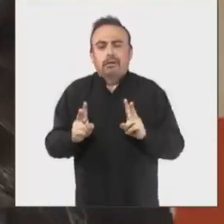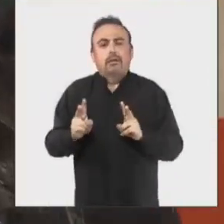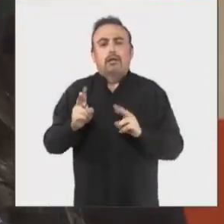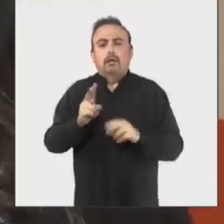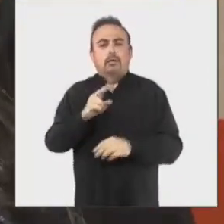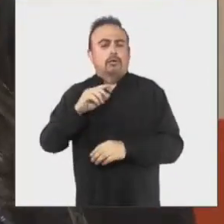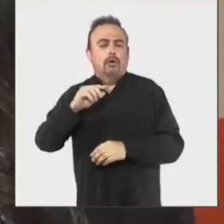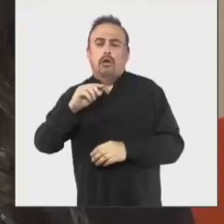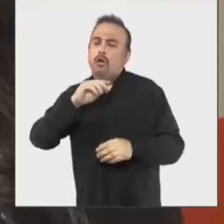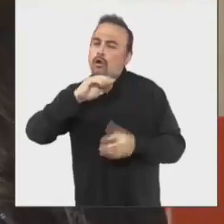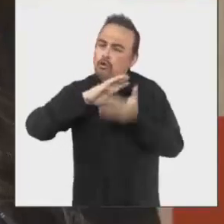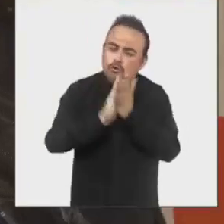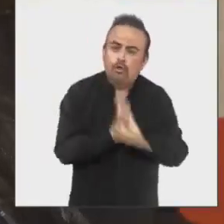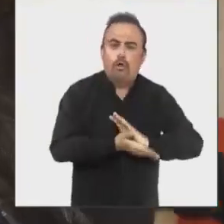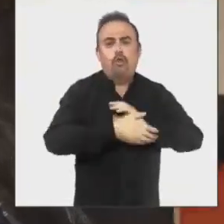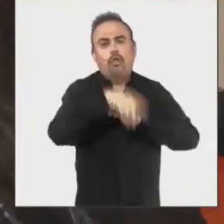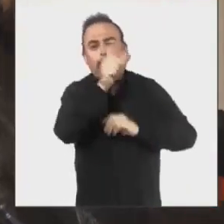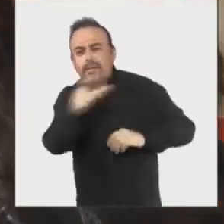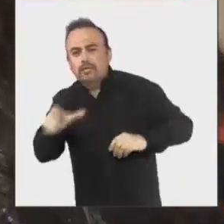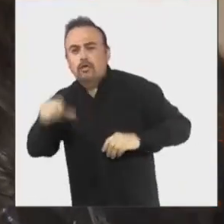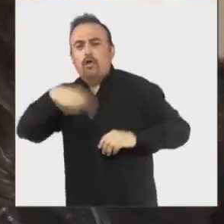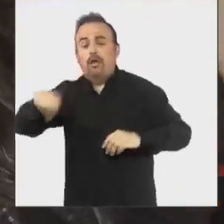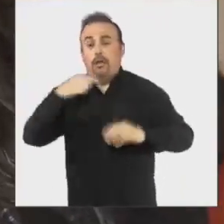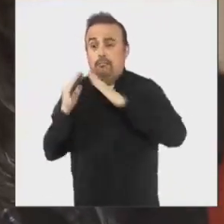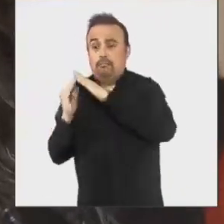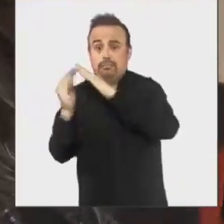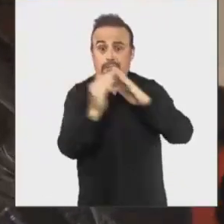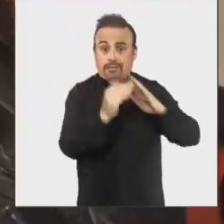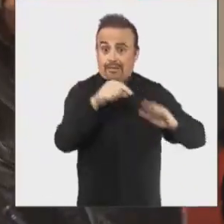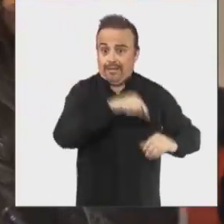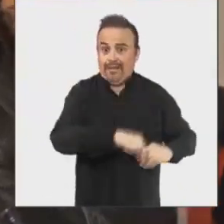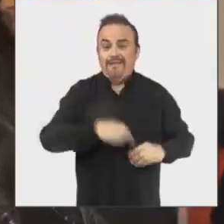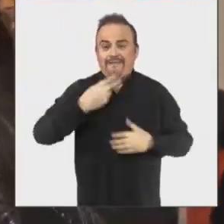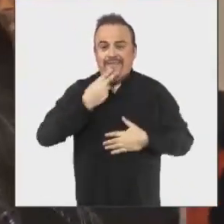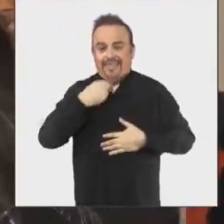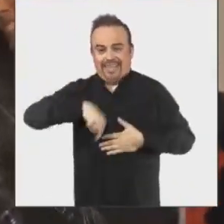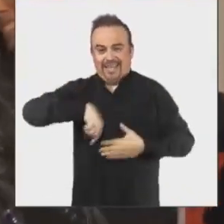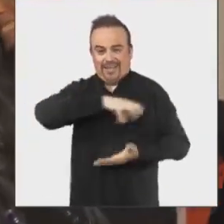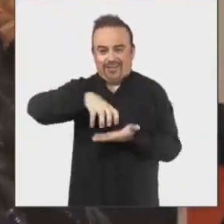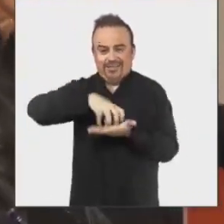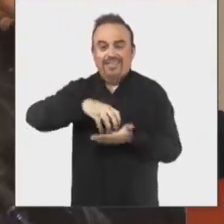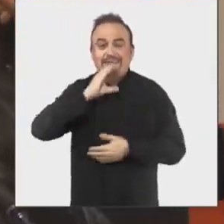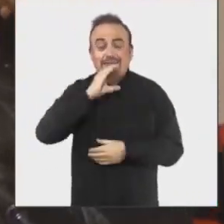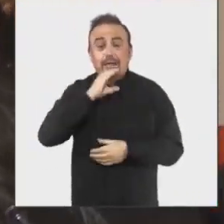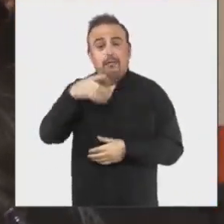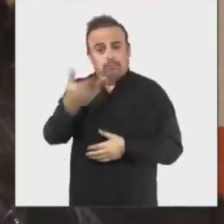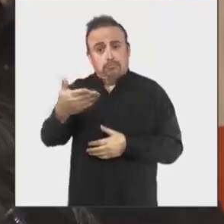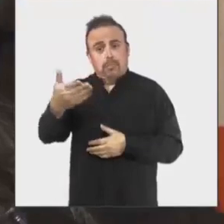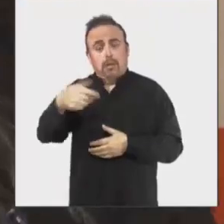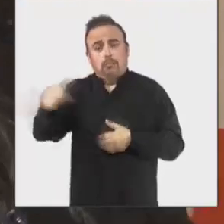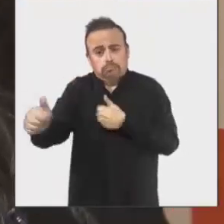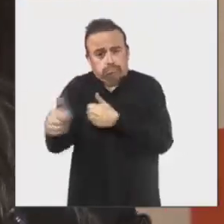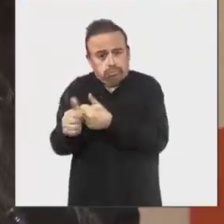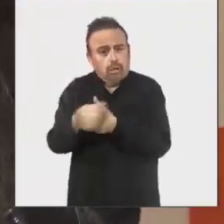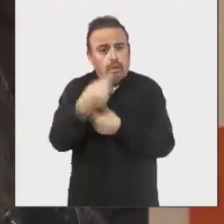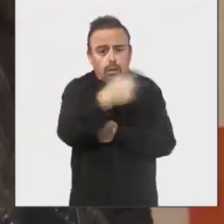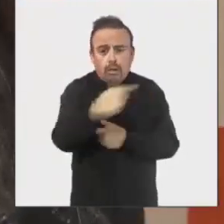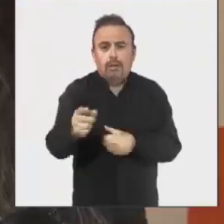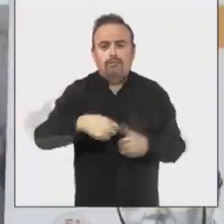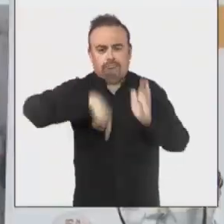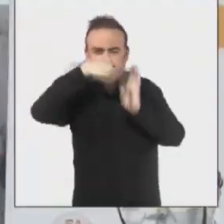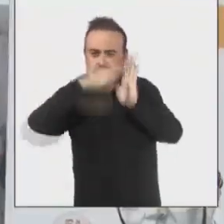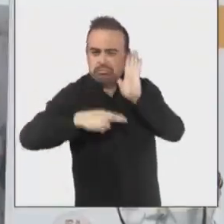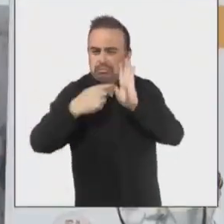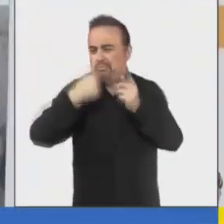las personas, los vecinos de Concepción puedan acercarse a su territorio desde las